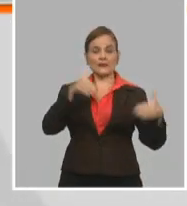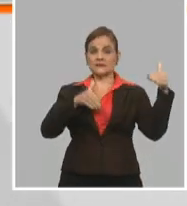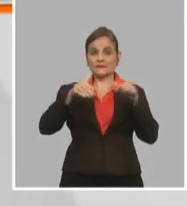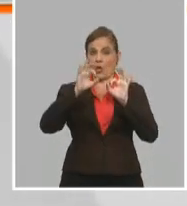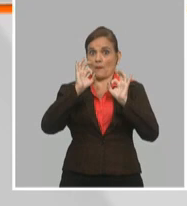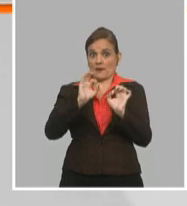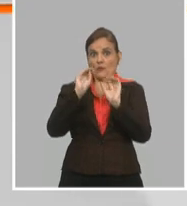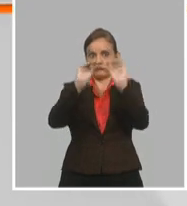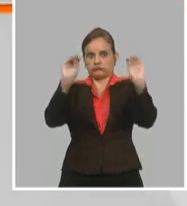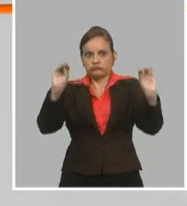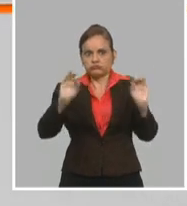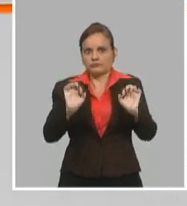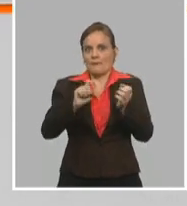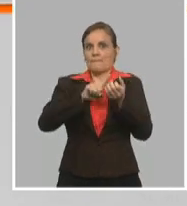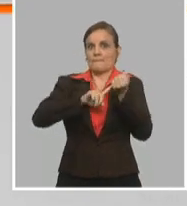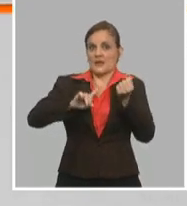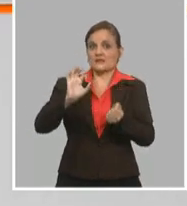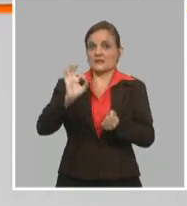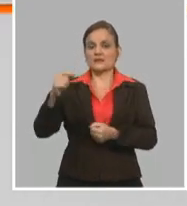convocatoria del partido y del gobierno.